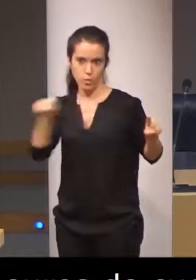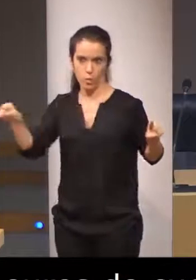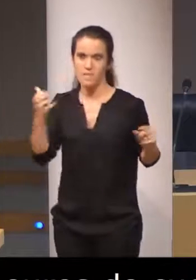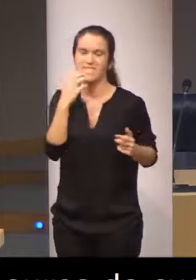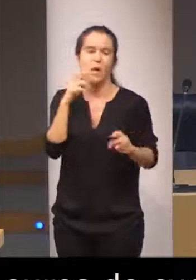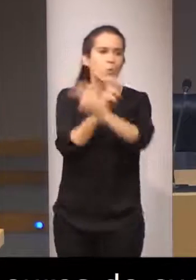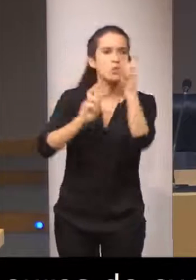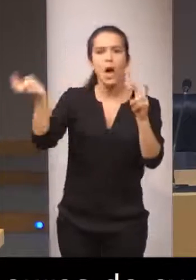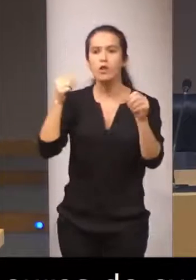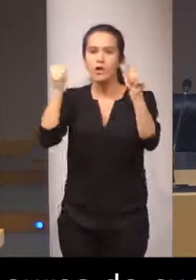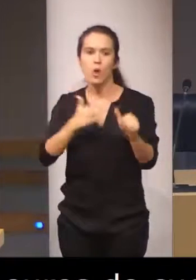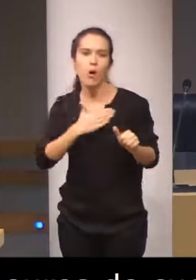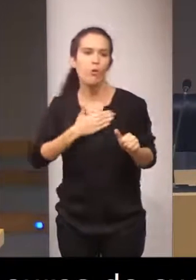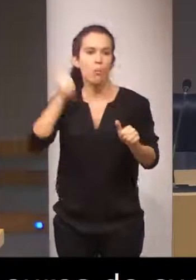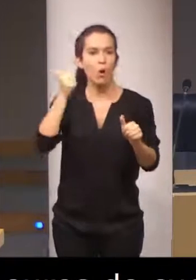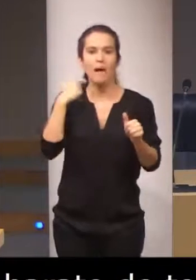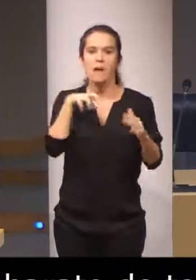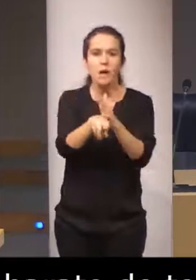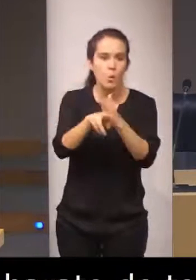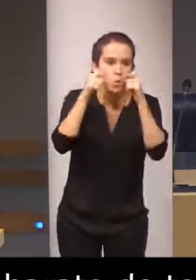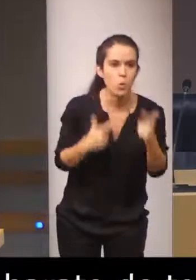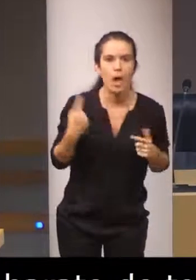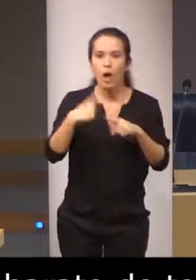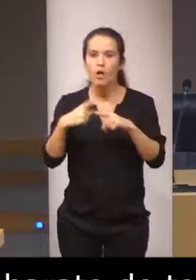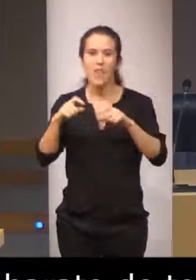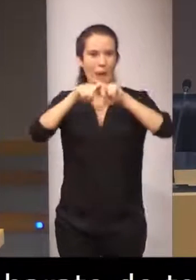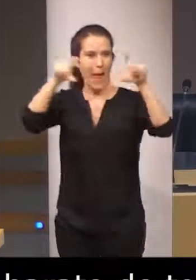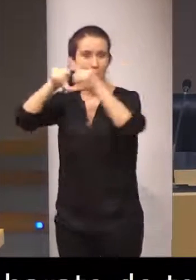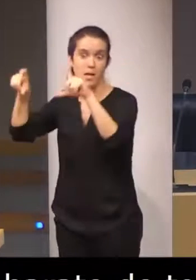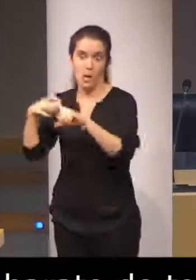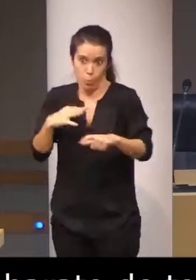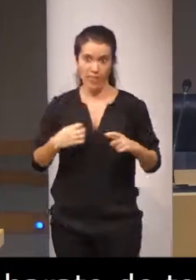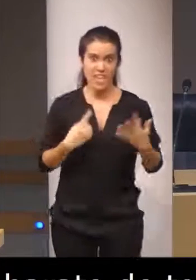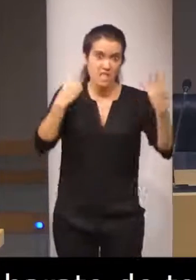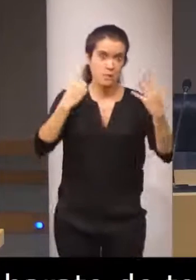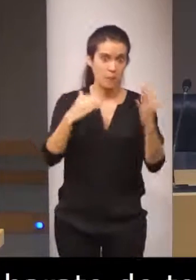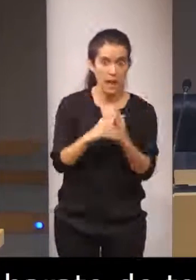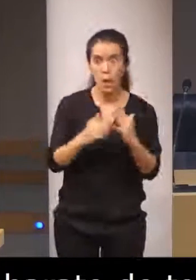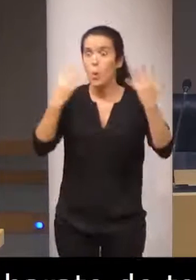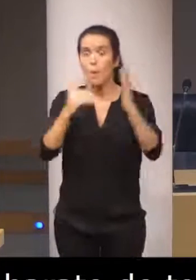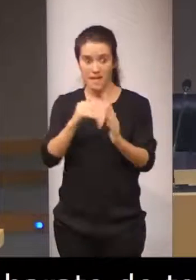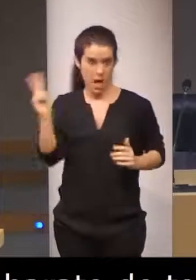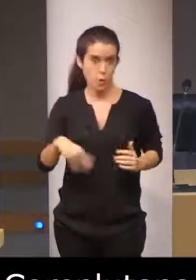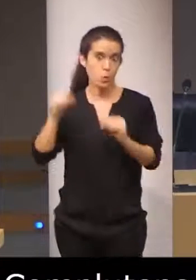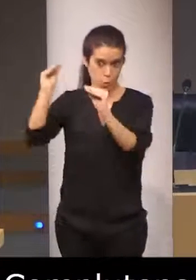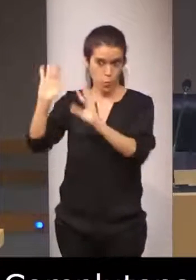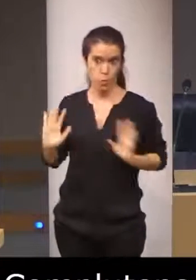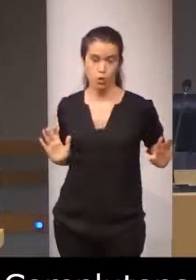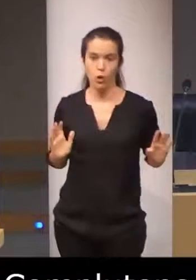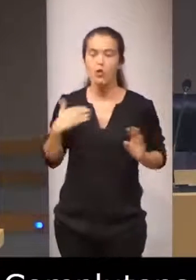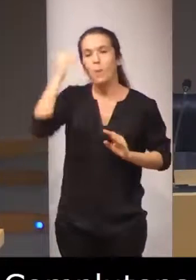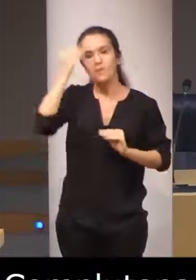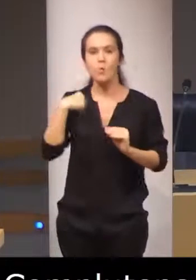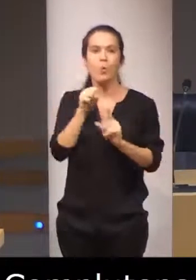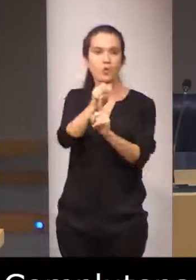o de gestión de recursos humanos cobran 6.000 o 9.000 euros porque yo estoy pensando un poco en la extracción